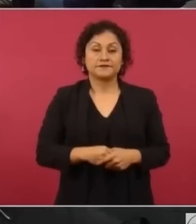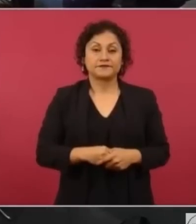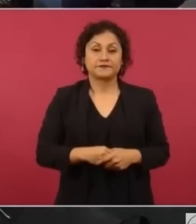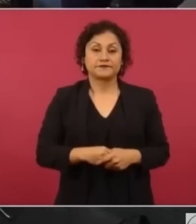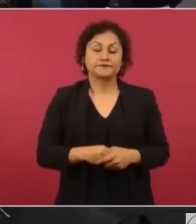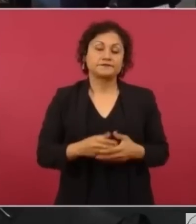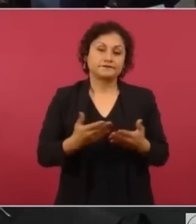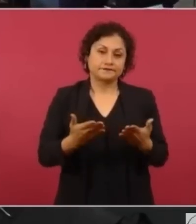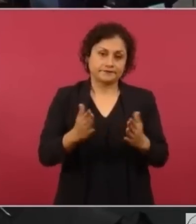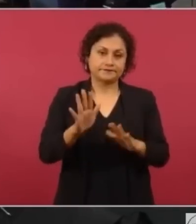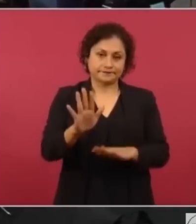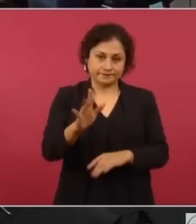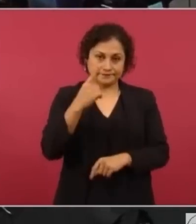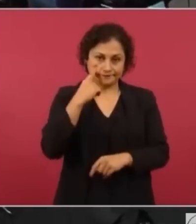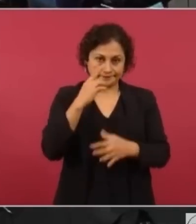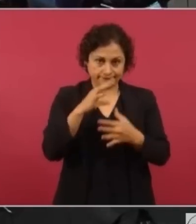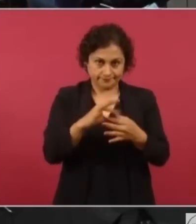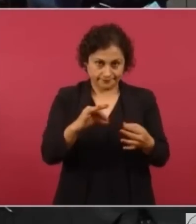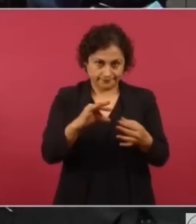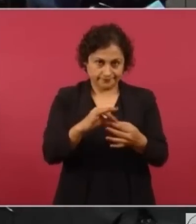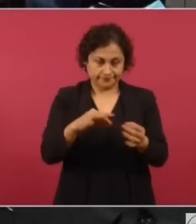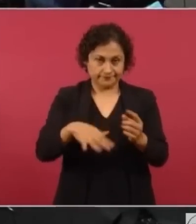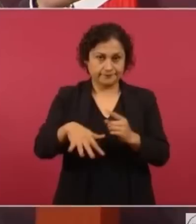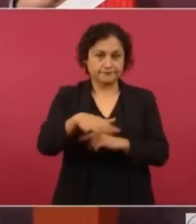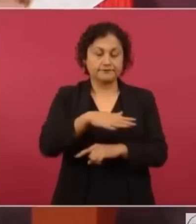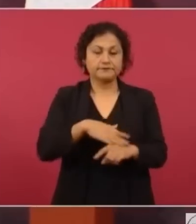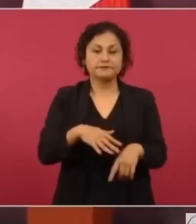resulta, porque por eso es